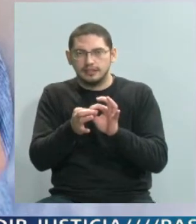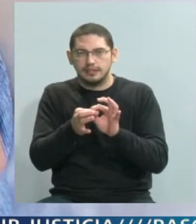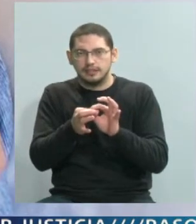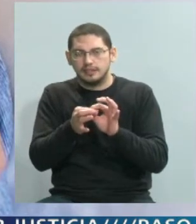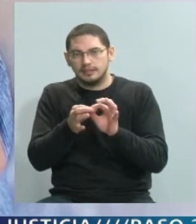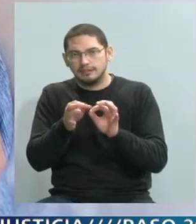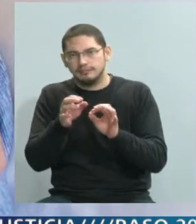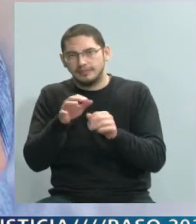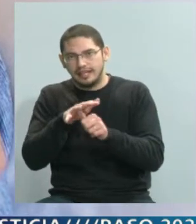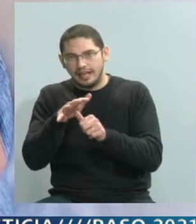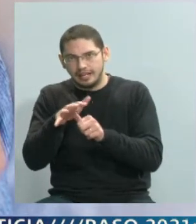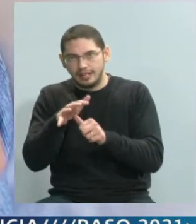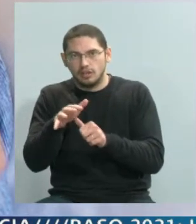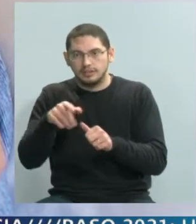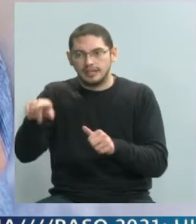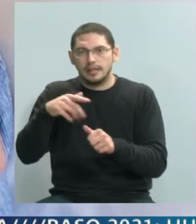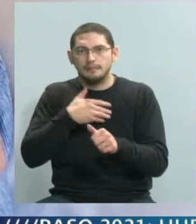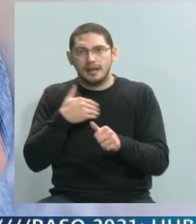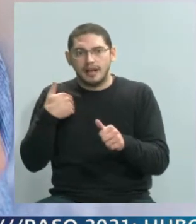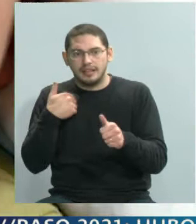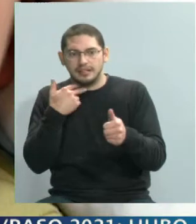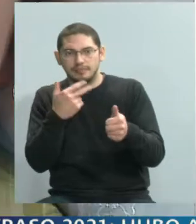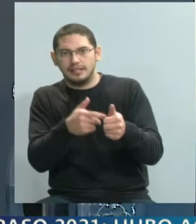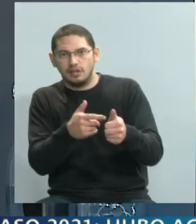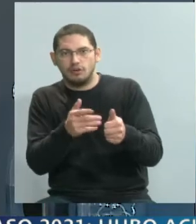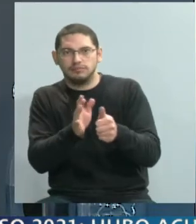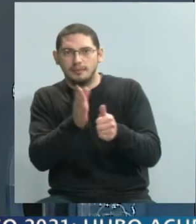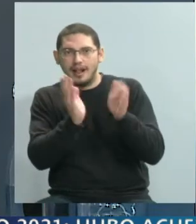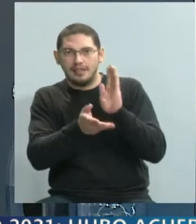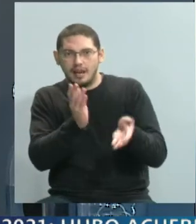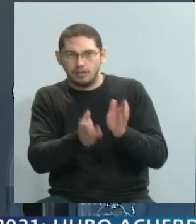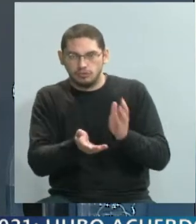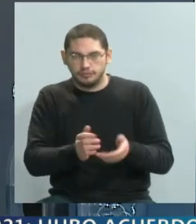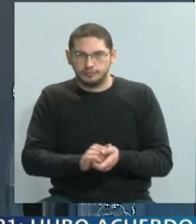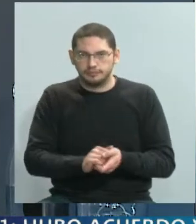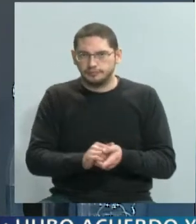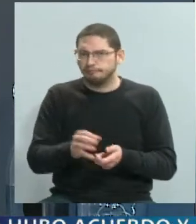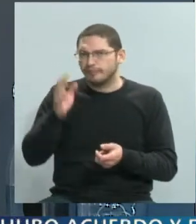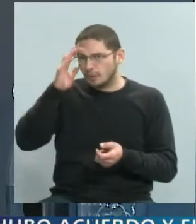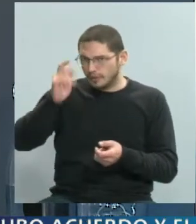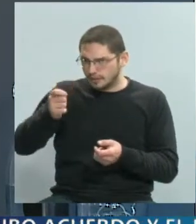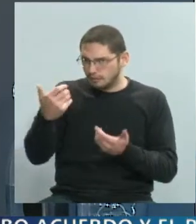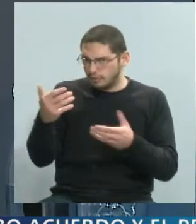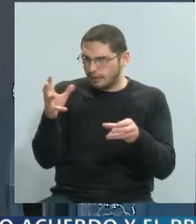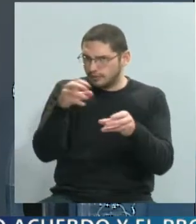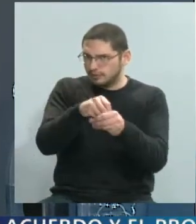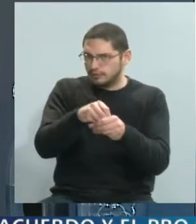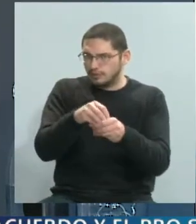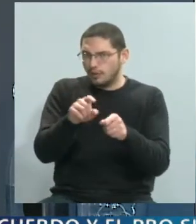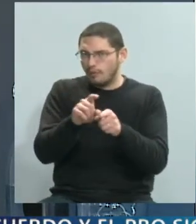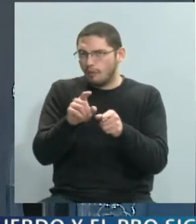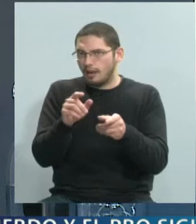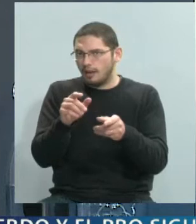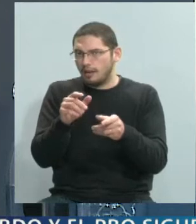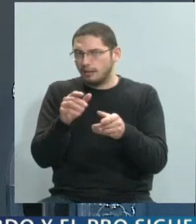perpetradoras en este caso. La justicia interviene, digo, a mí se me ocurre pensar también en eso. Nos